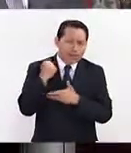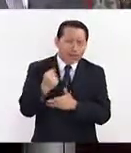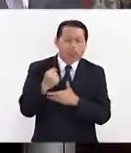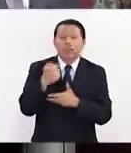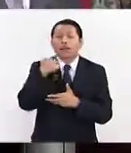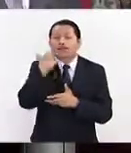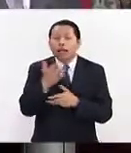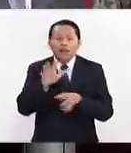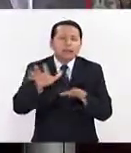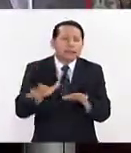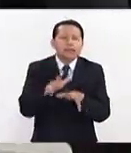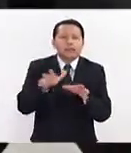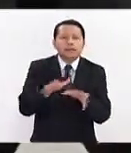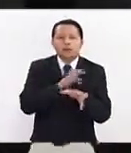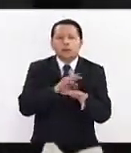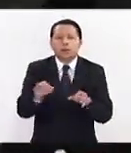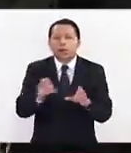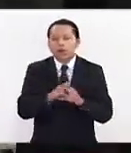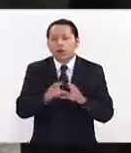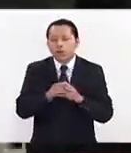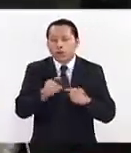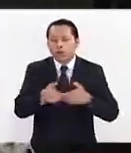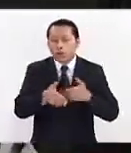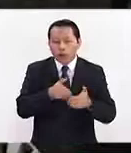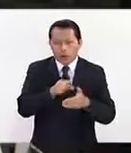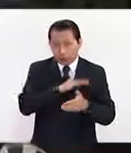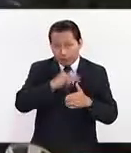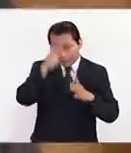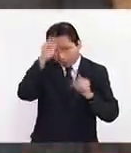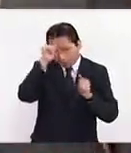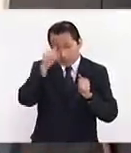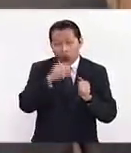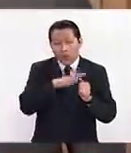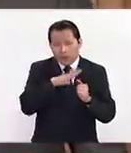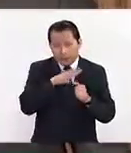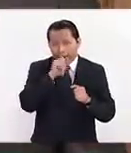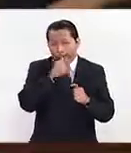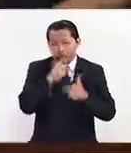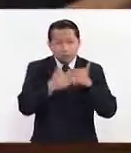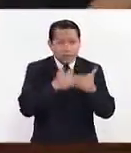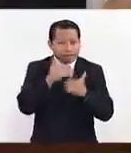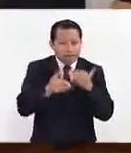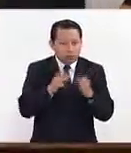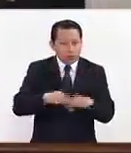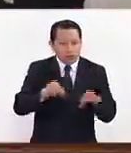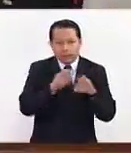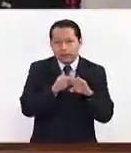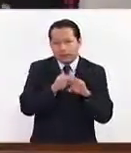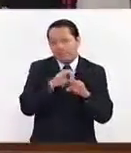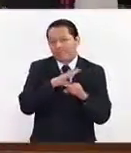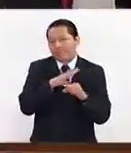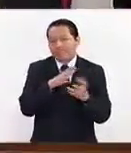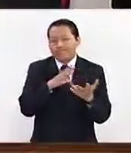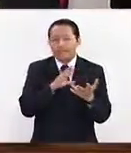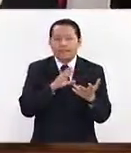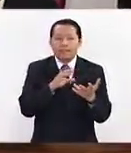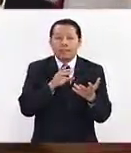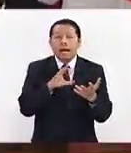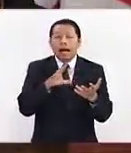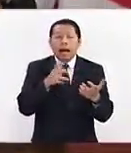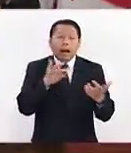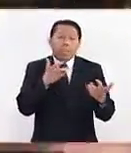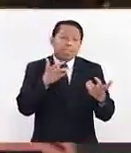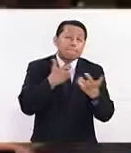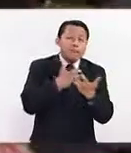busca incidir en el momento en que la modernización del acuerdo ha entrado en una fase decisiva. Pocas coincidencias, muchas y